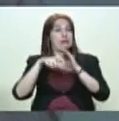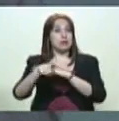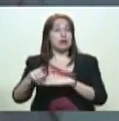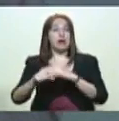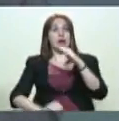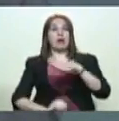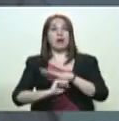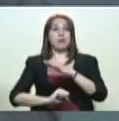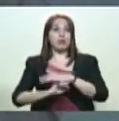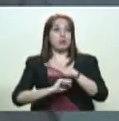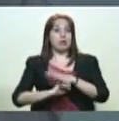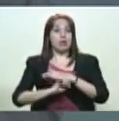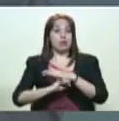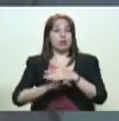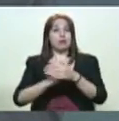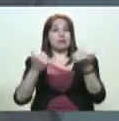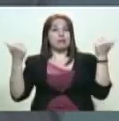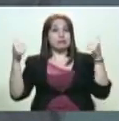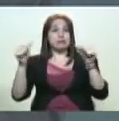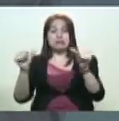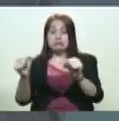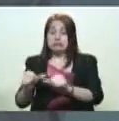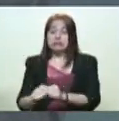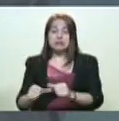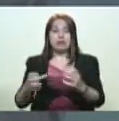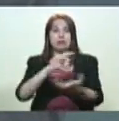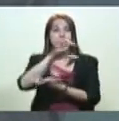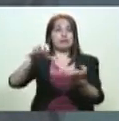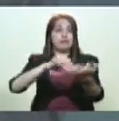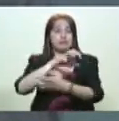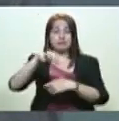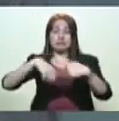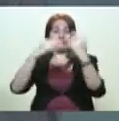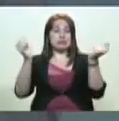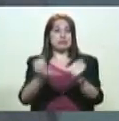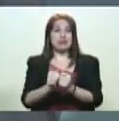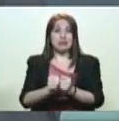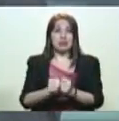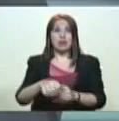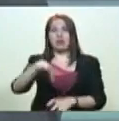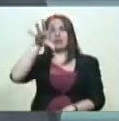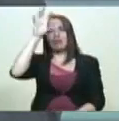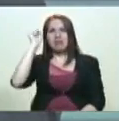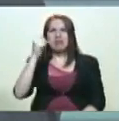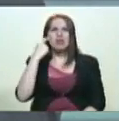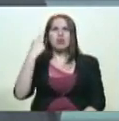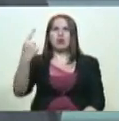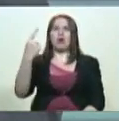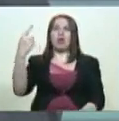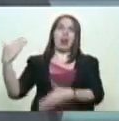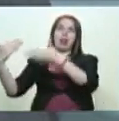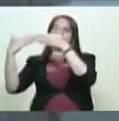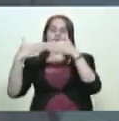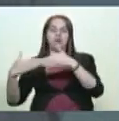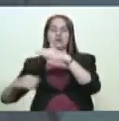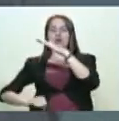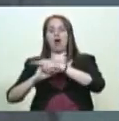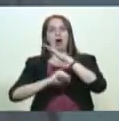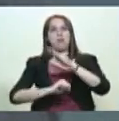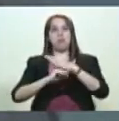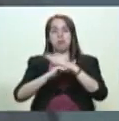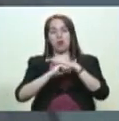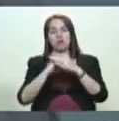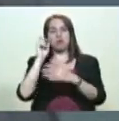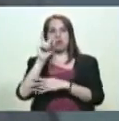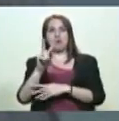estos factores minoritarios que apuestan a la violencia, en el entendido, bajo el supuesto de que desde el Norte tienen, digamos, luz